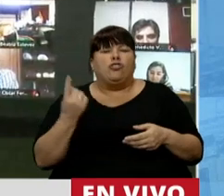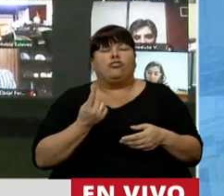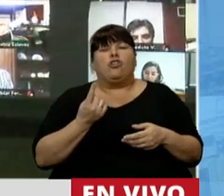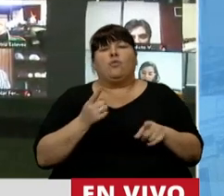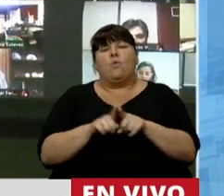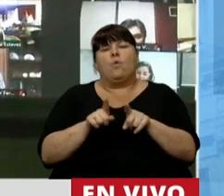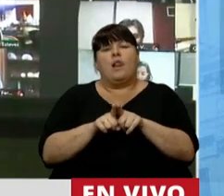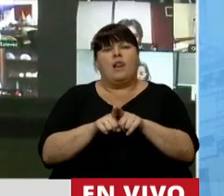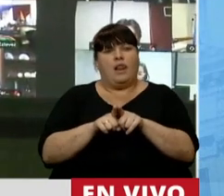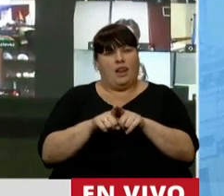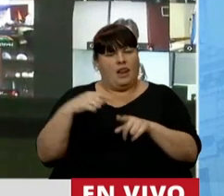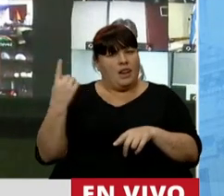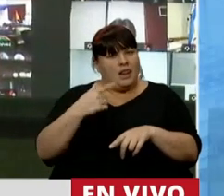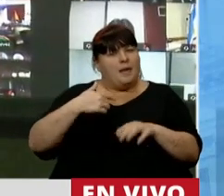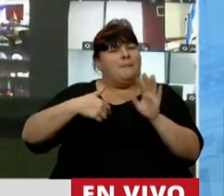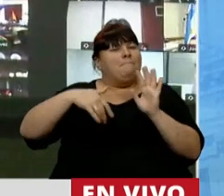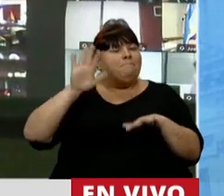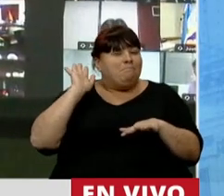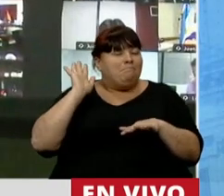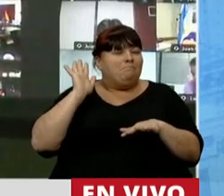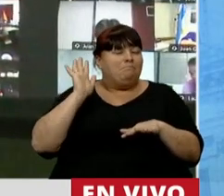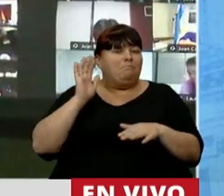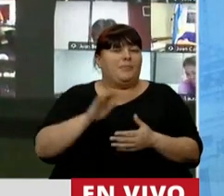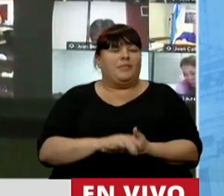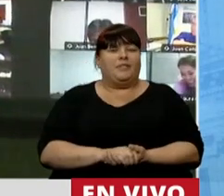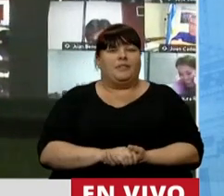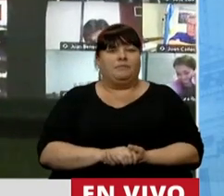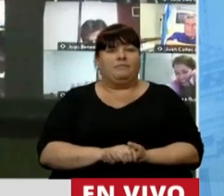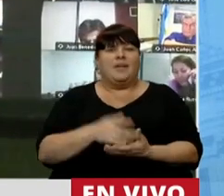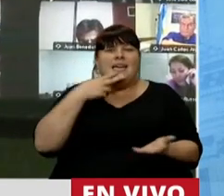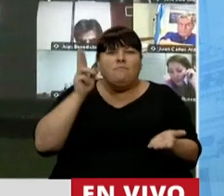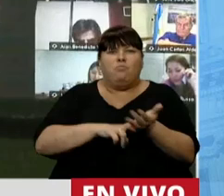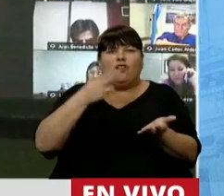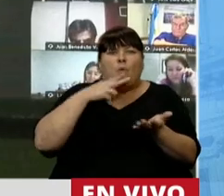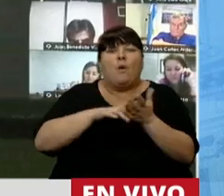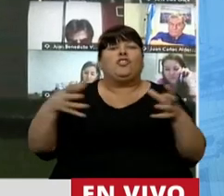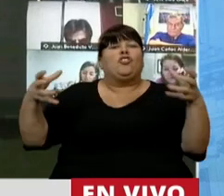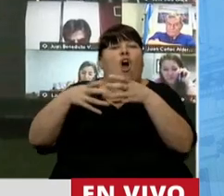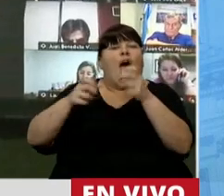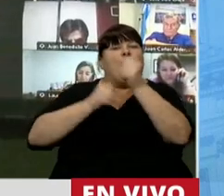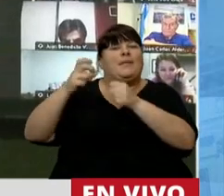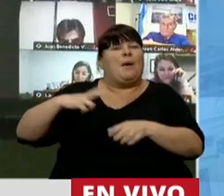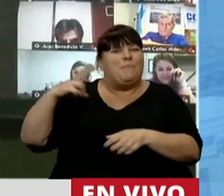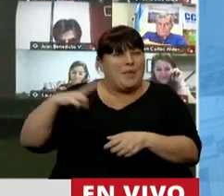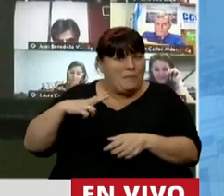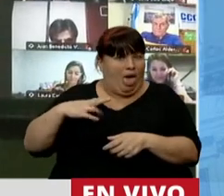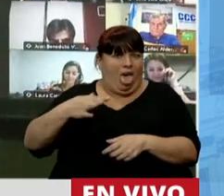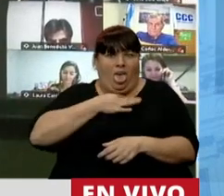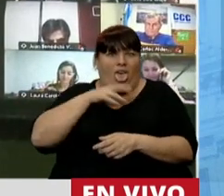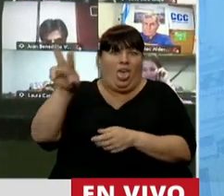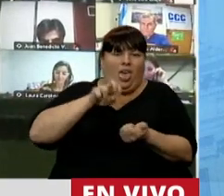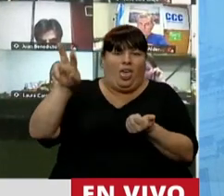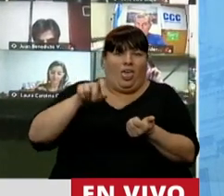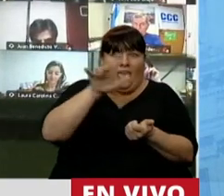los que más hemos intoxicado en impuesto al sector privado en la región.